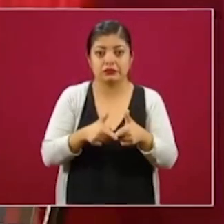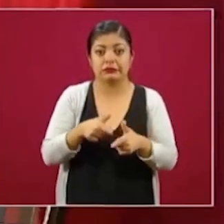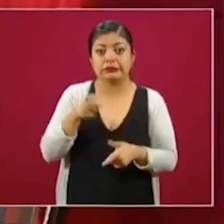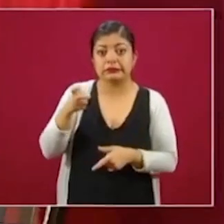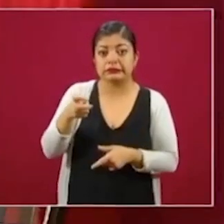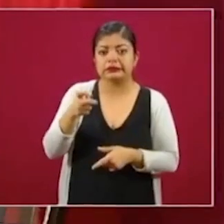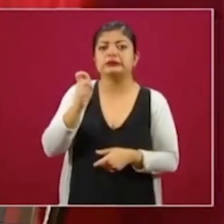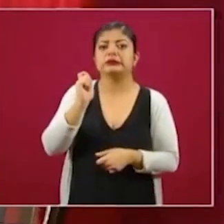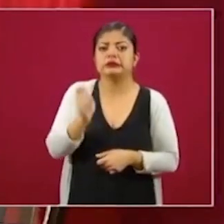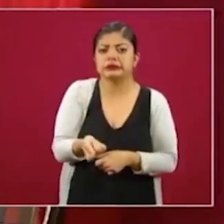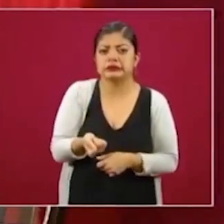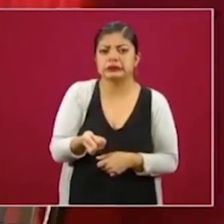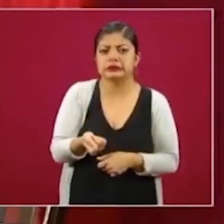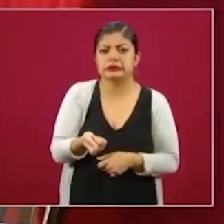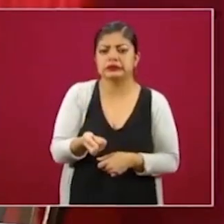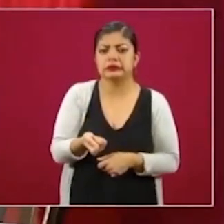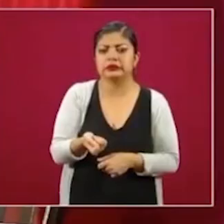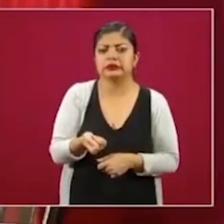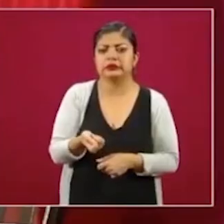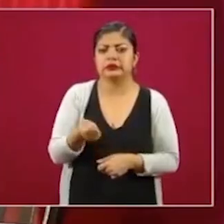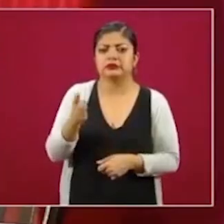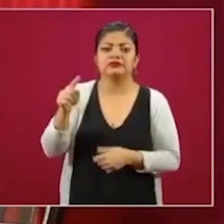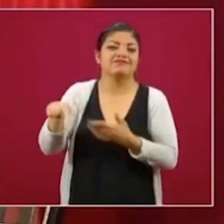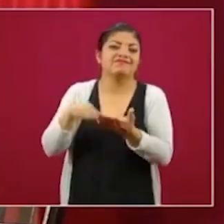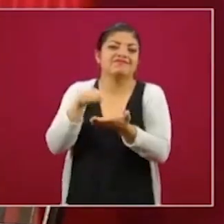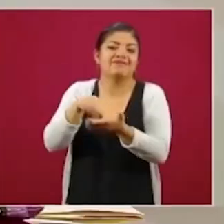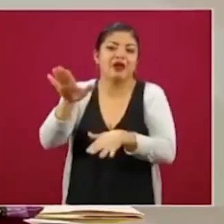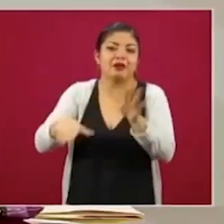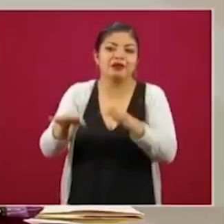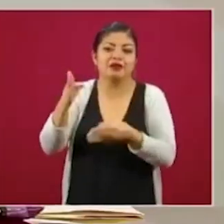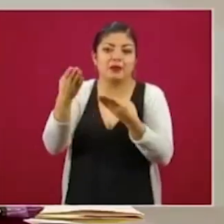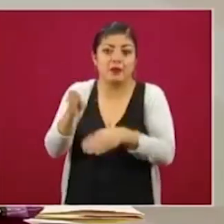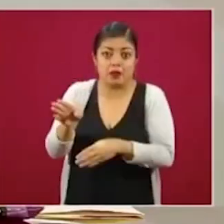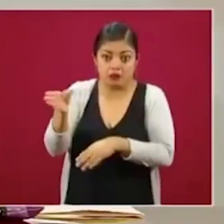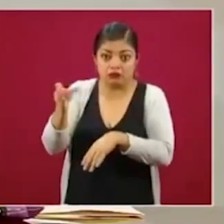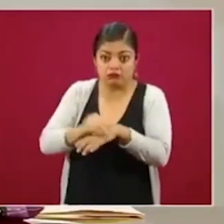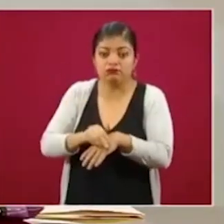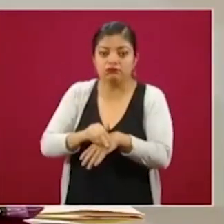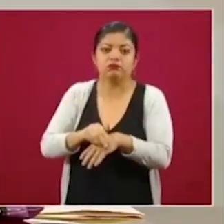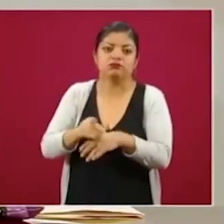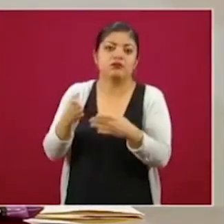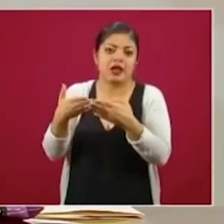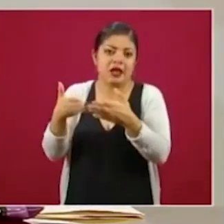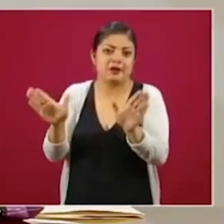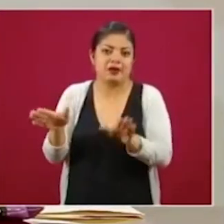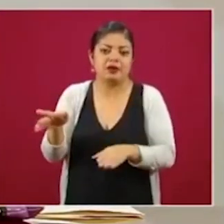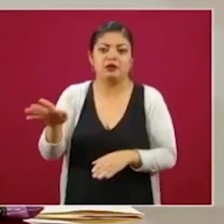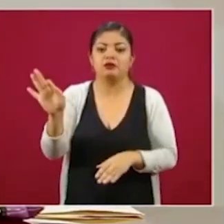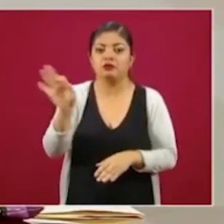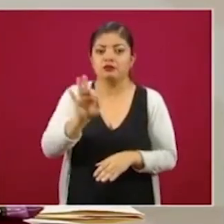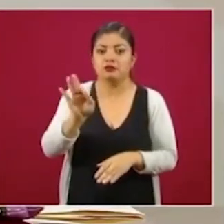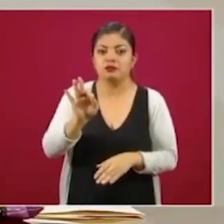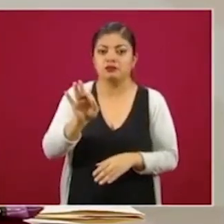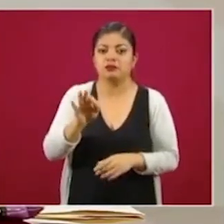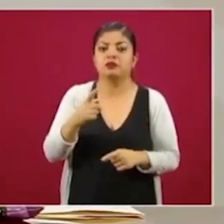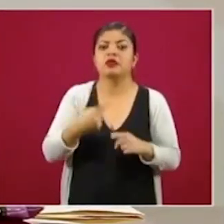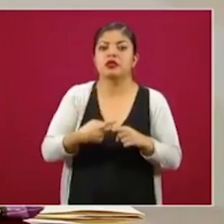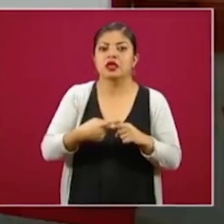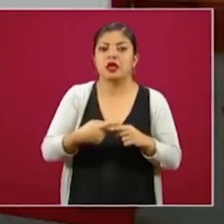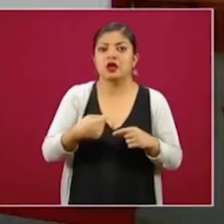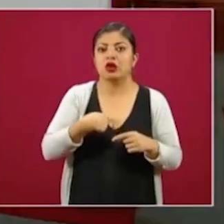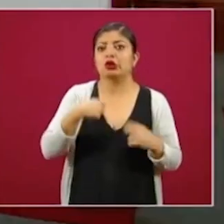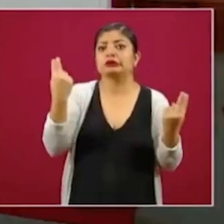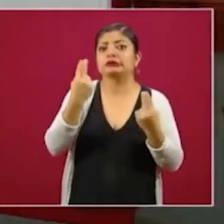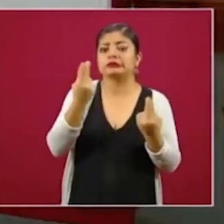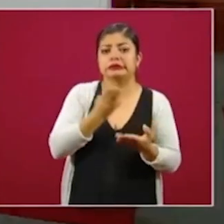las sucursales que están abiertas, las sucursales que pueden recibirnos a los beneficiarios